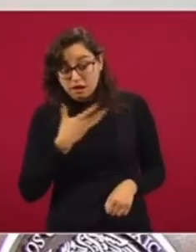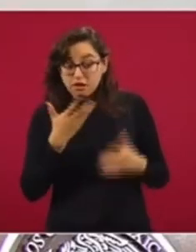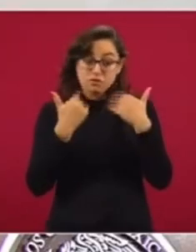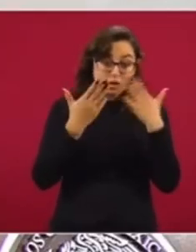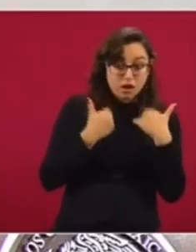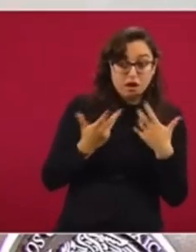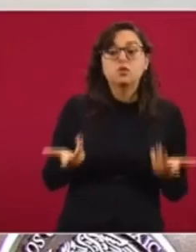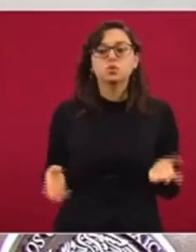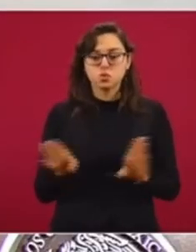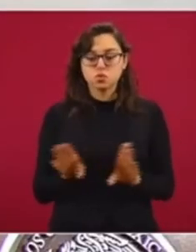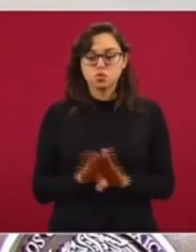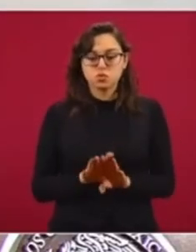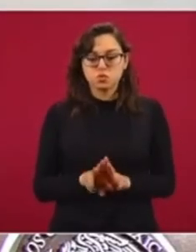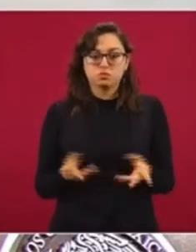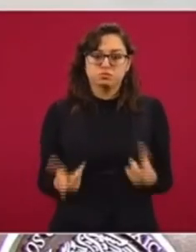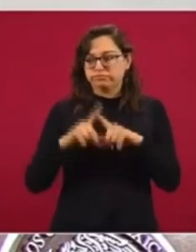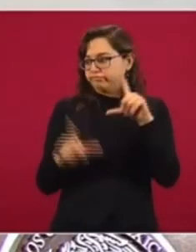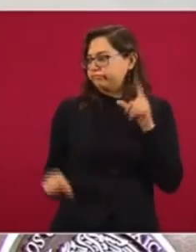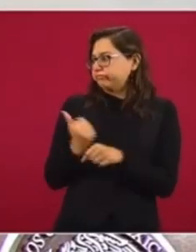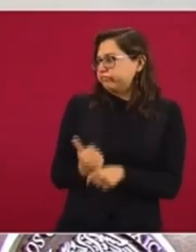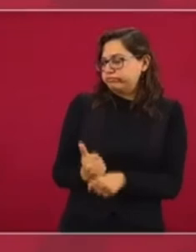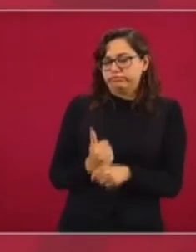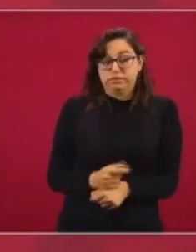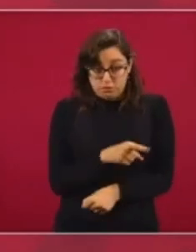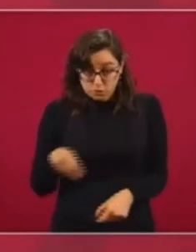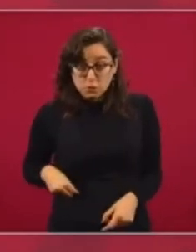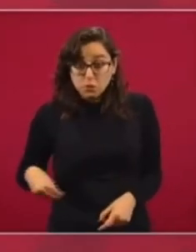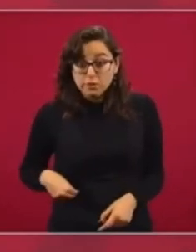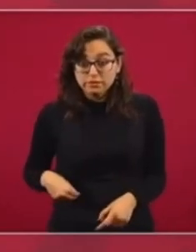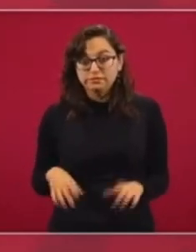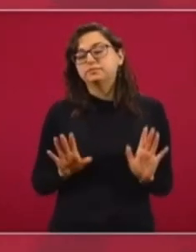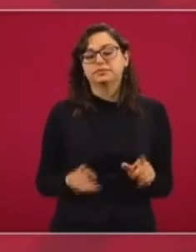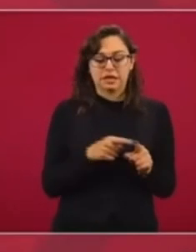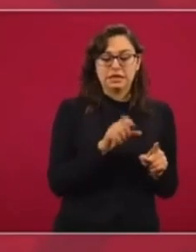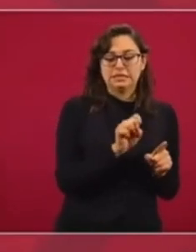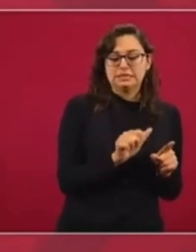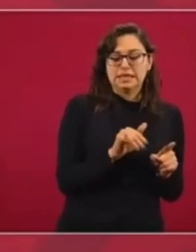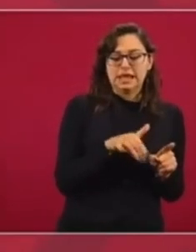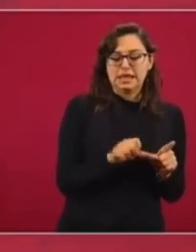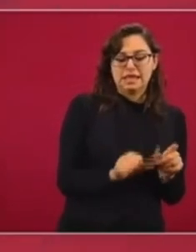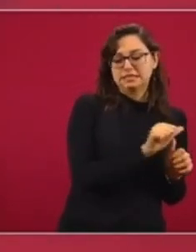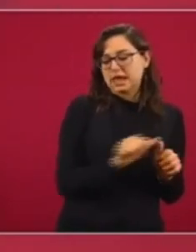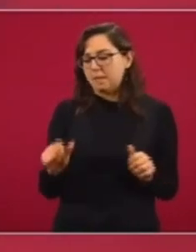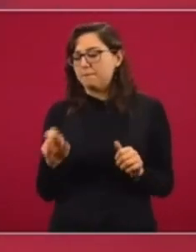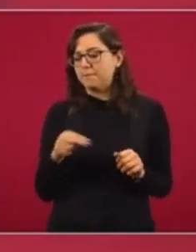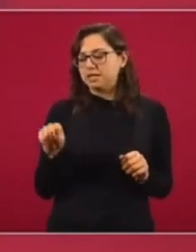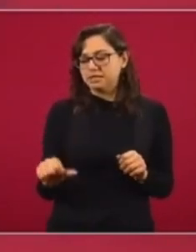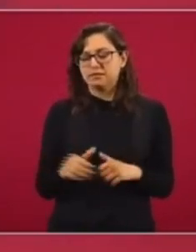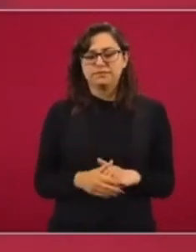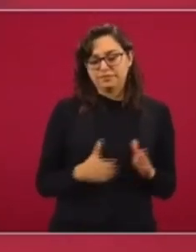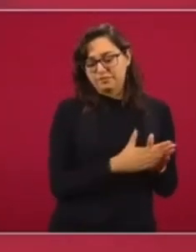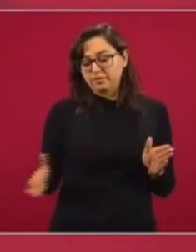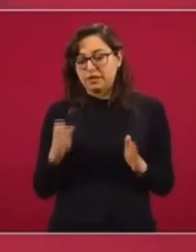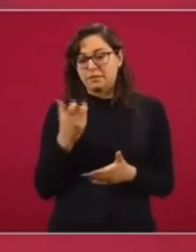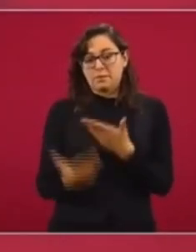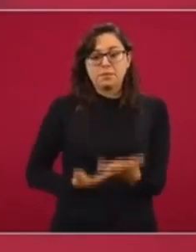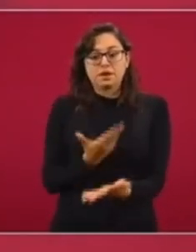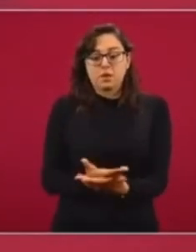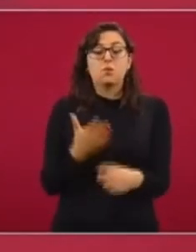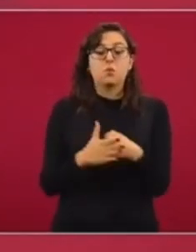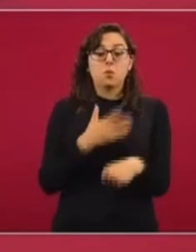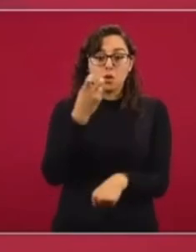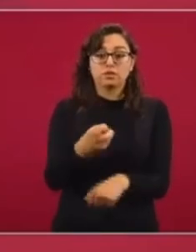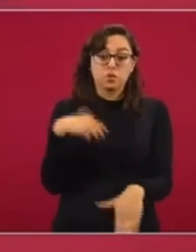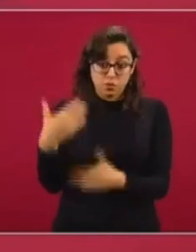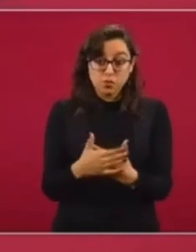en la crisis de México, desde Salinas hasta el expresidente Peña. Ese es el planteamiento. Y por eso va a